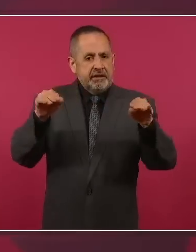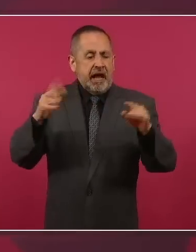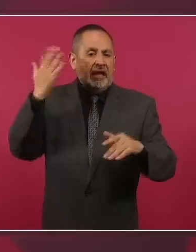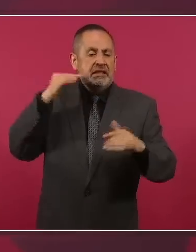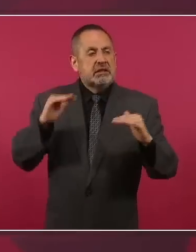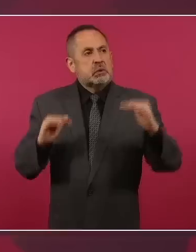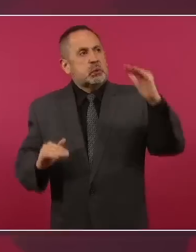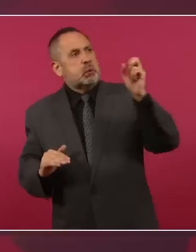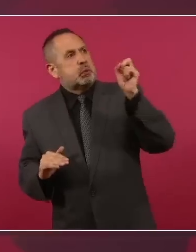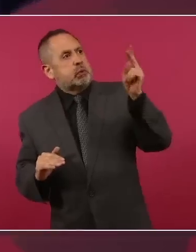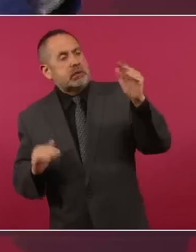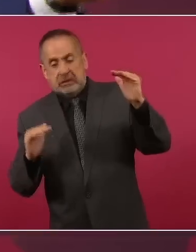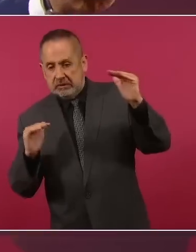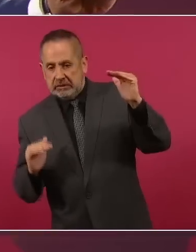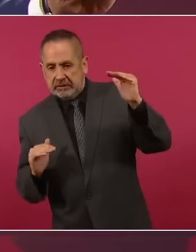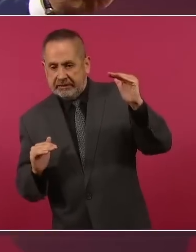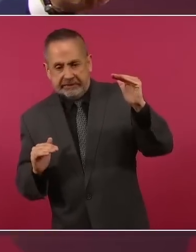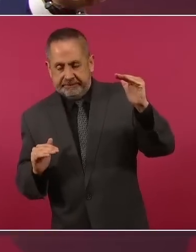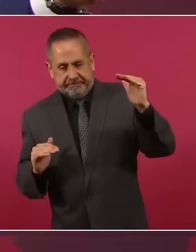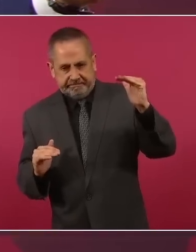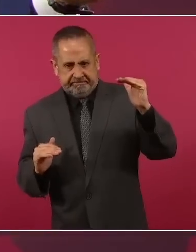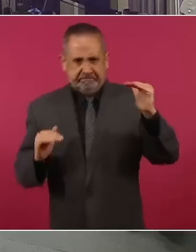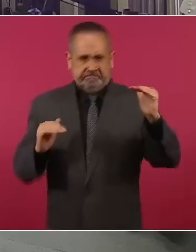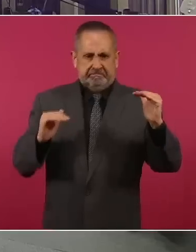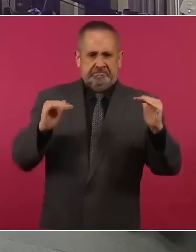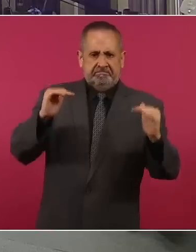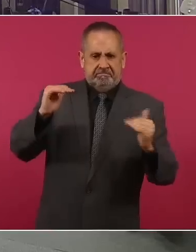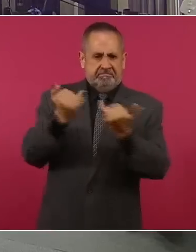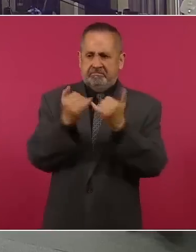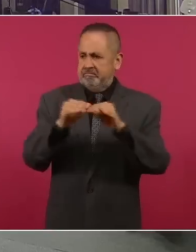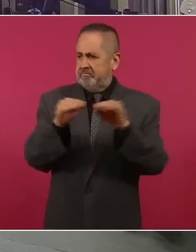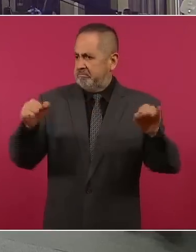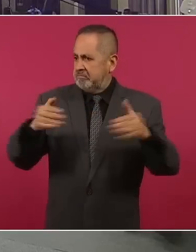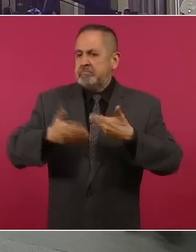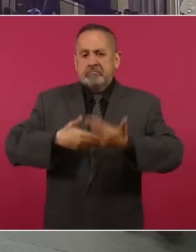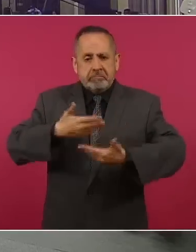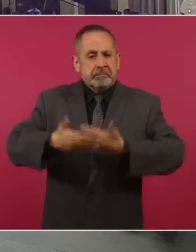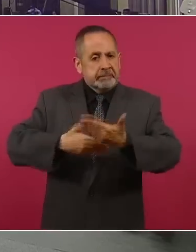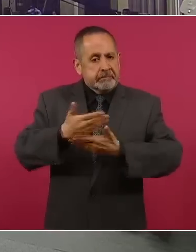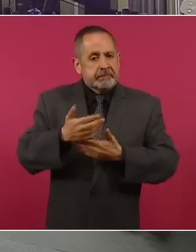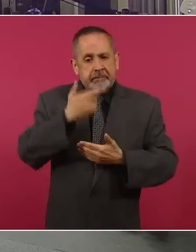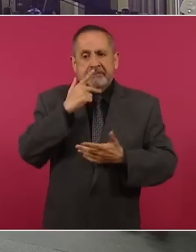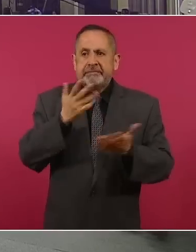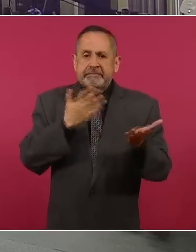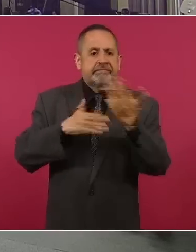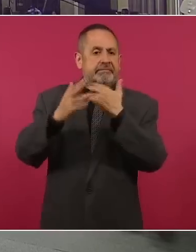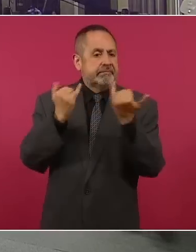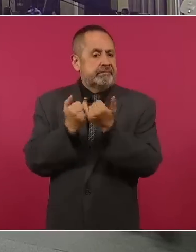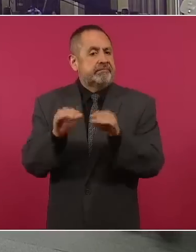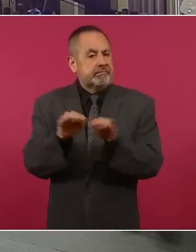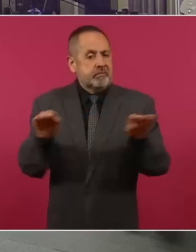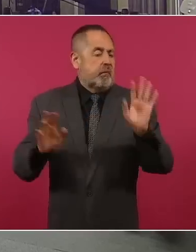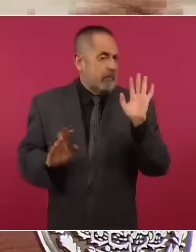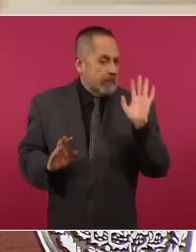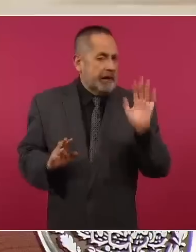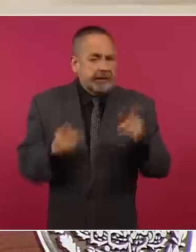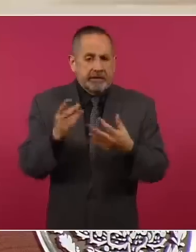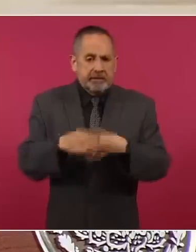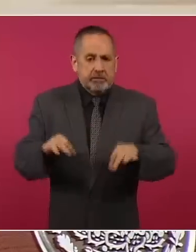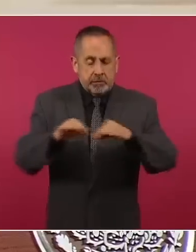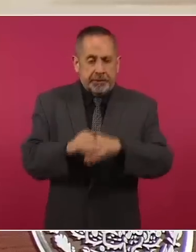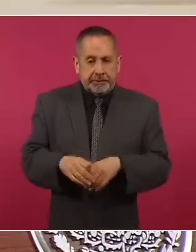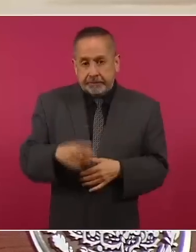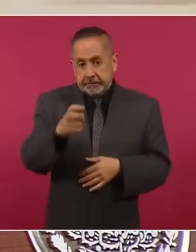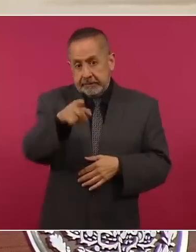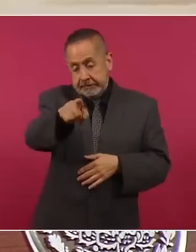así, ahora está ya nivelándose y esto es muy importante. Es cosa de